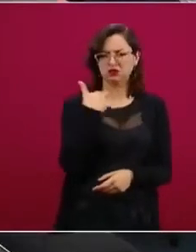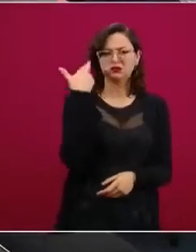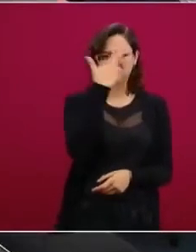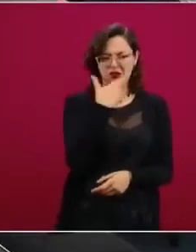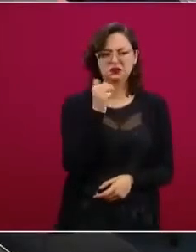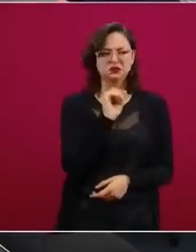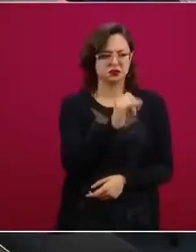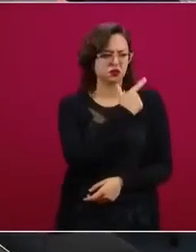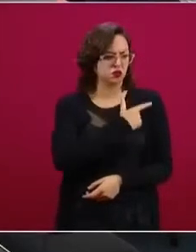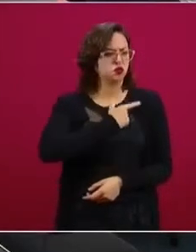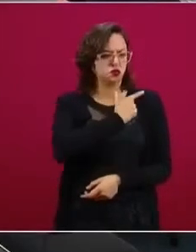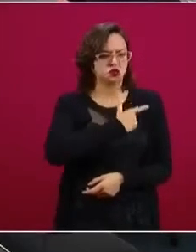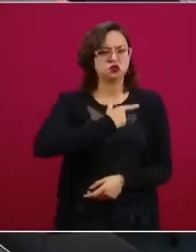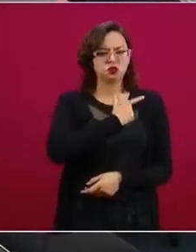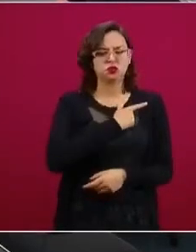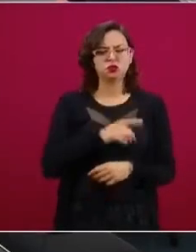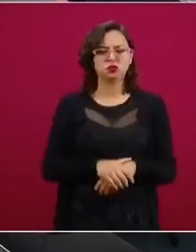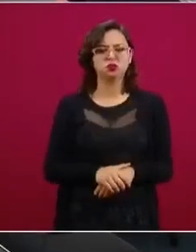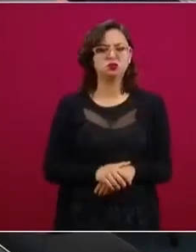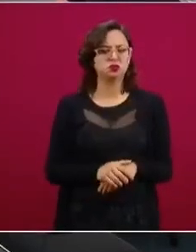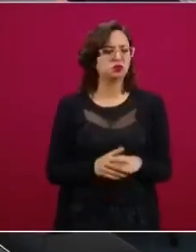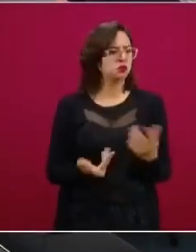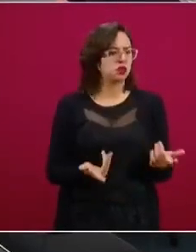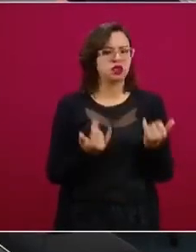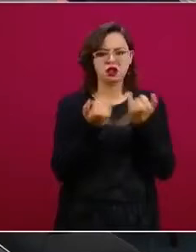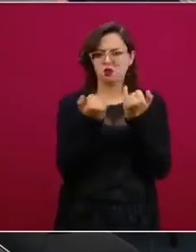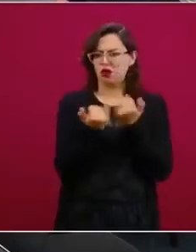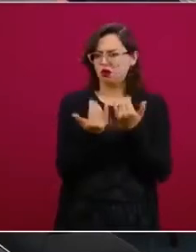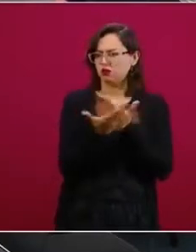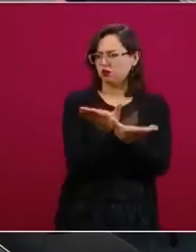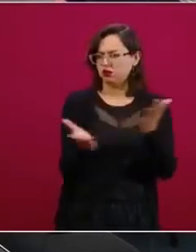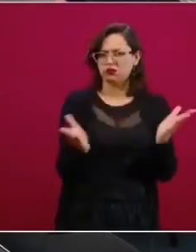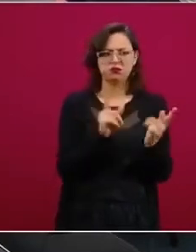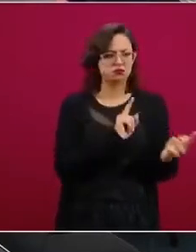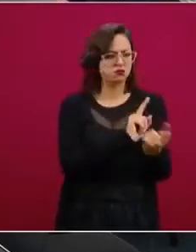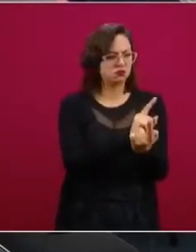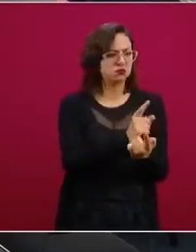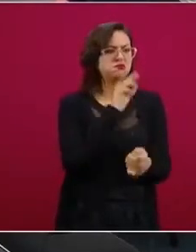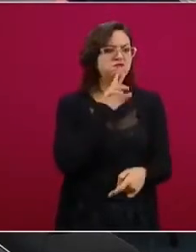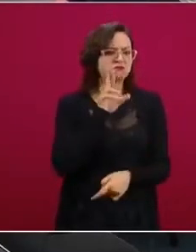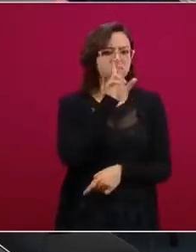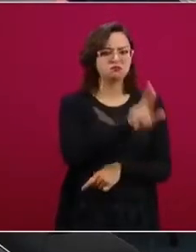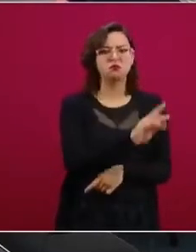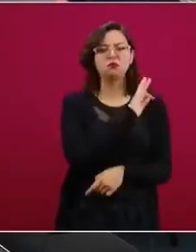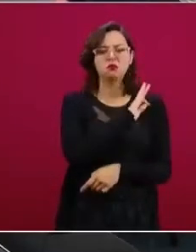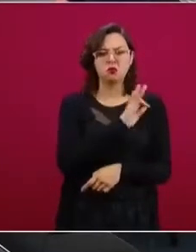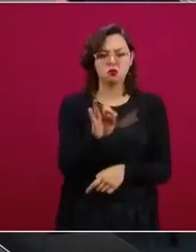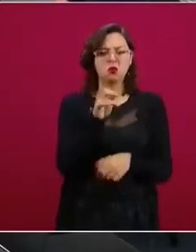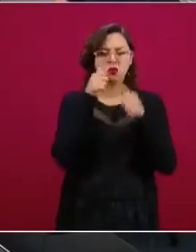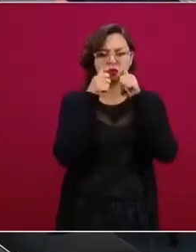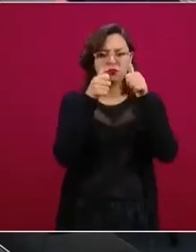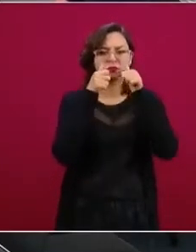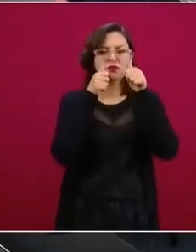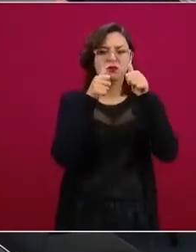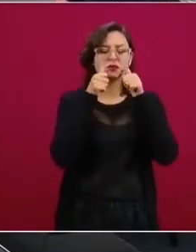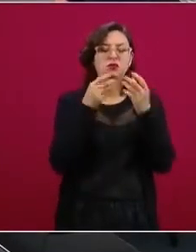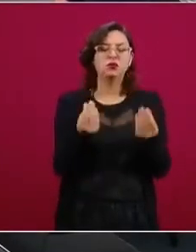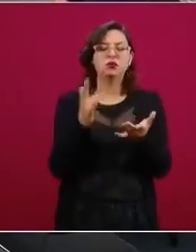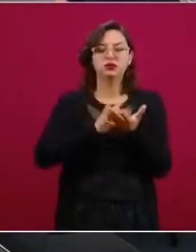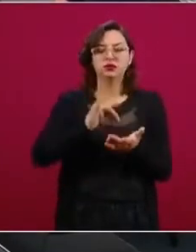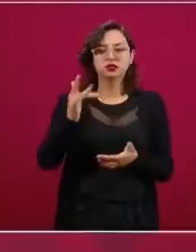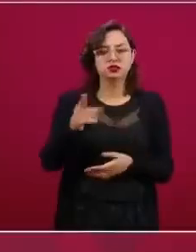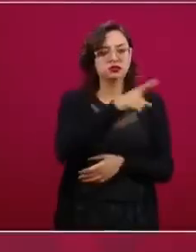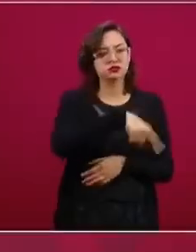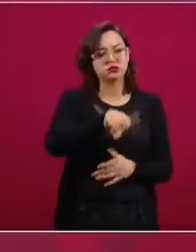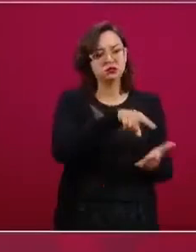y, como en muchos otros casos con usted y con muchos compañeros periodistas, darles un seguimiento permanente y agradecerles que nos